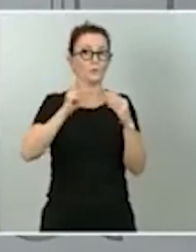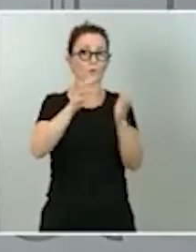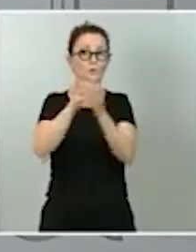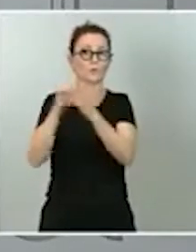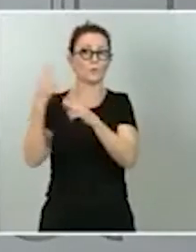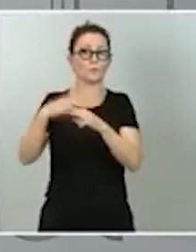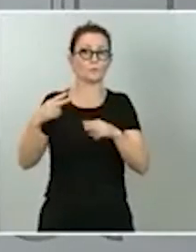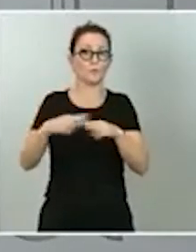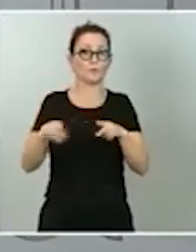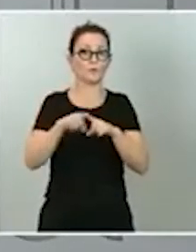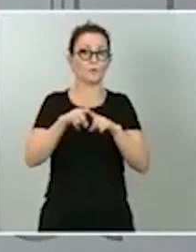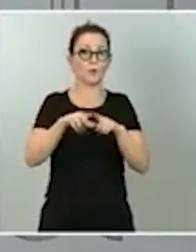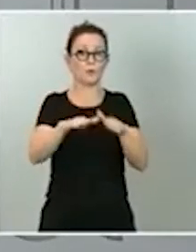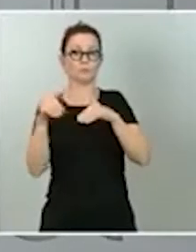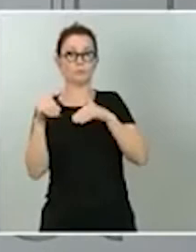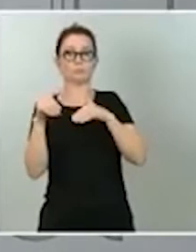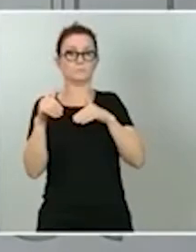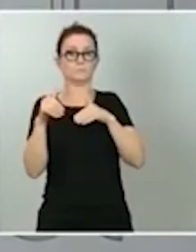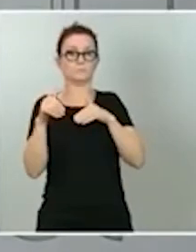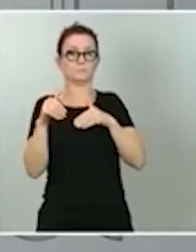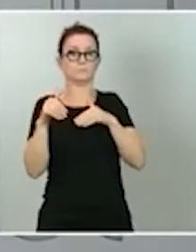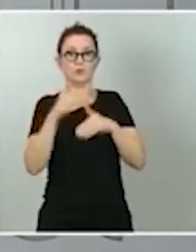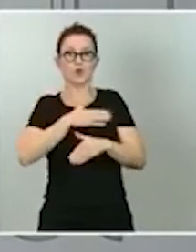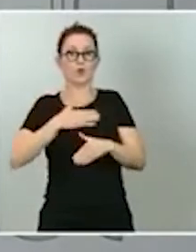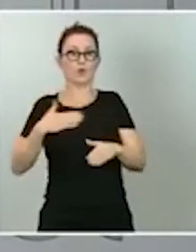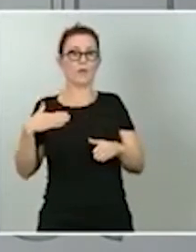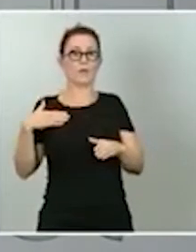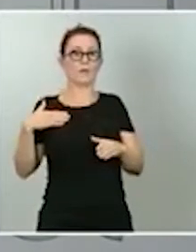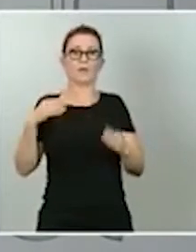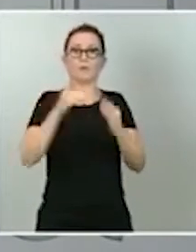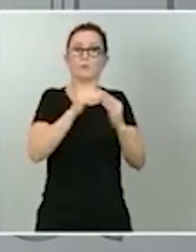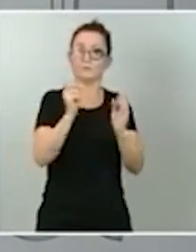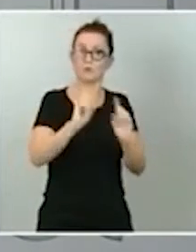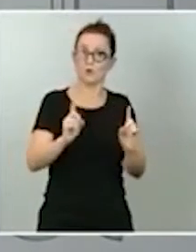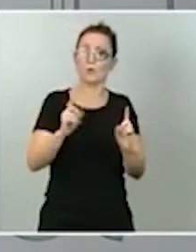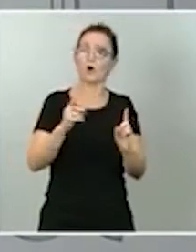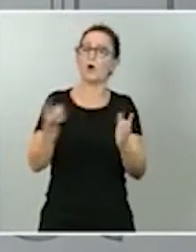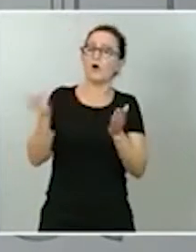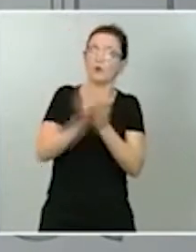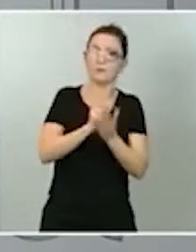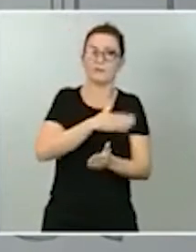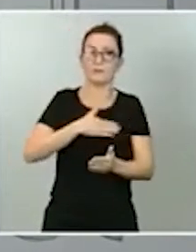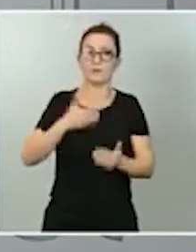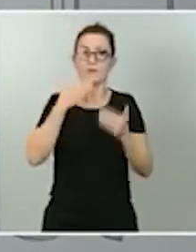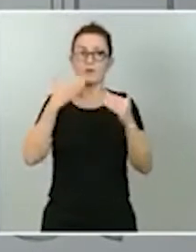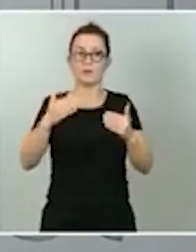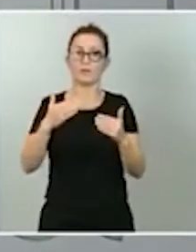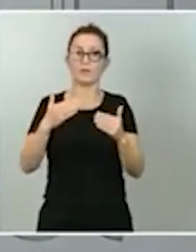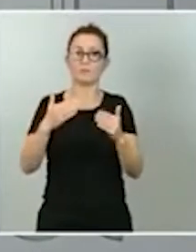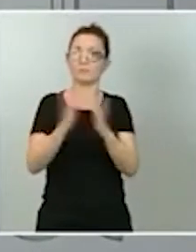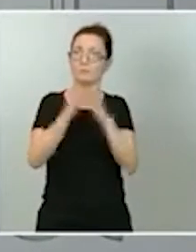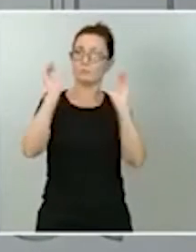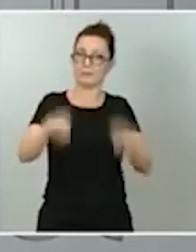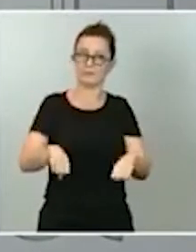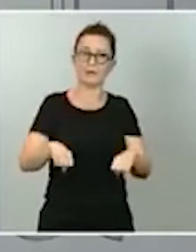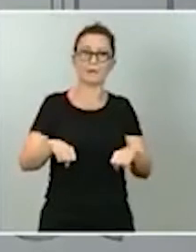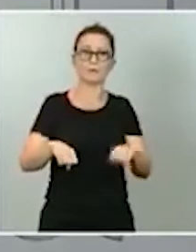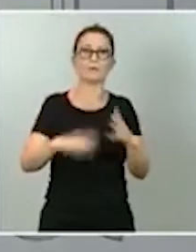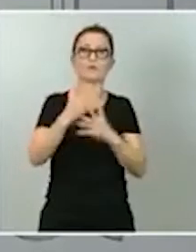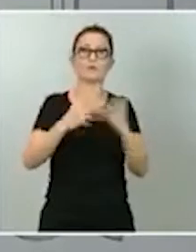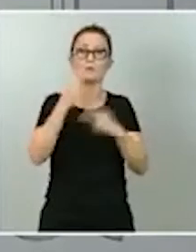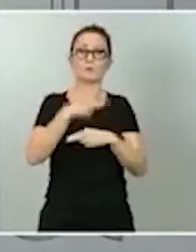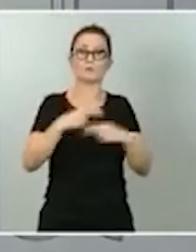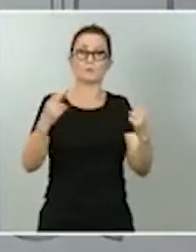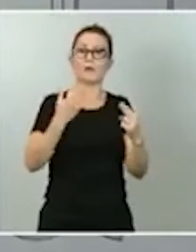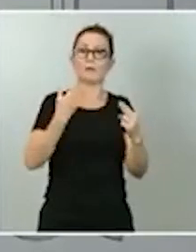a Ciudadanos, que una vez más quiero agradecer su disponibilidad a pactar estas cuentas públicas como vengo haciendo desde la mesa del